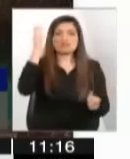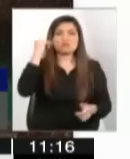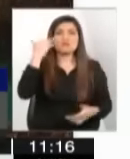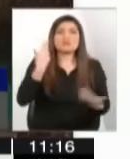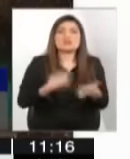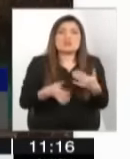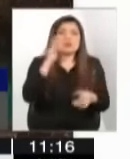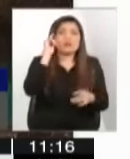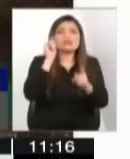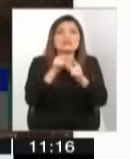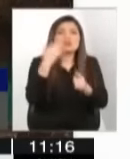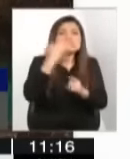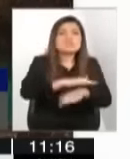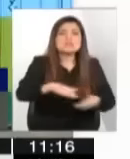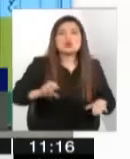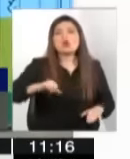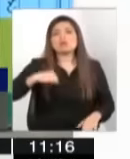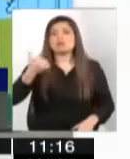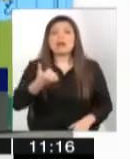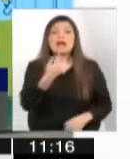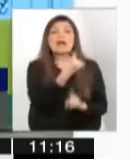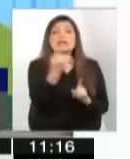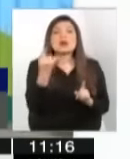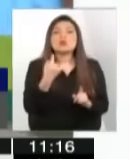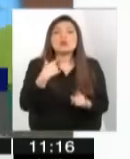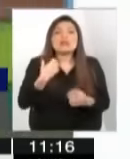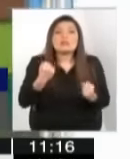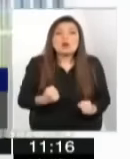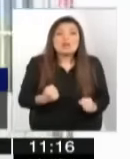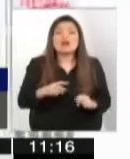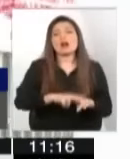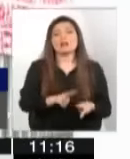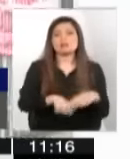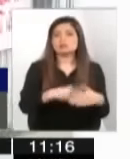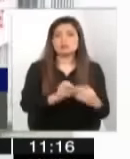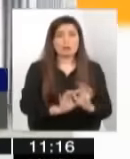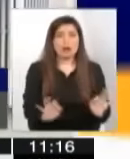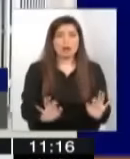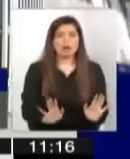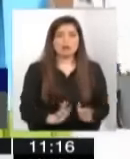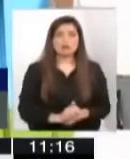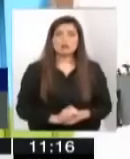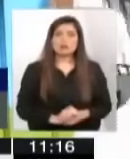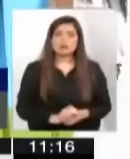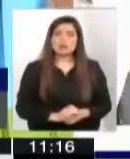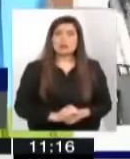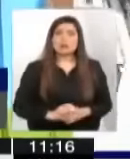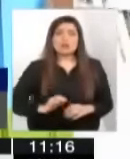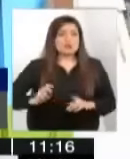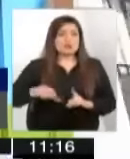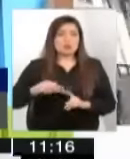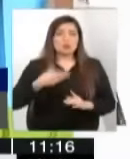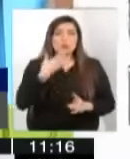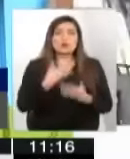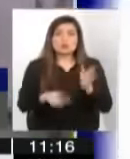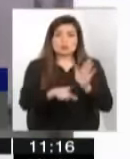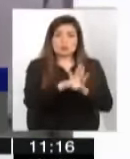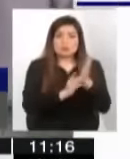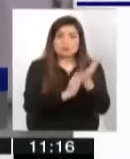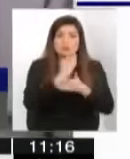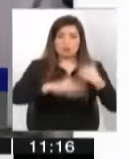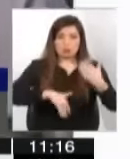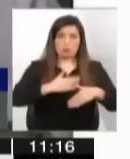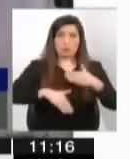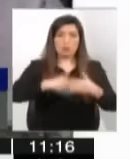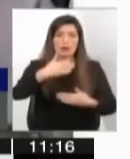Cada cual hace lo que puede. Esa la verdad de las cosas. Segundo, primero que nada, cuando se implementa una ley en este país que